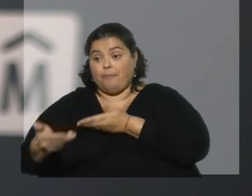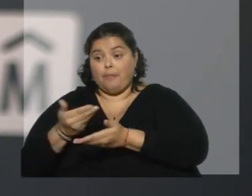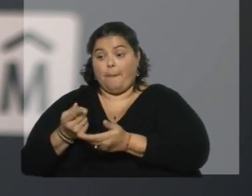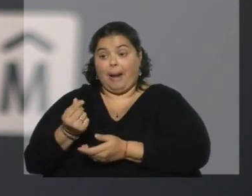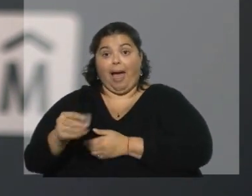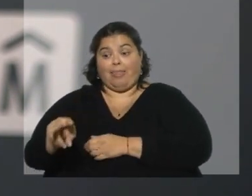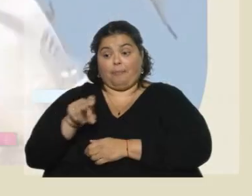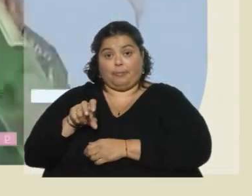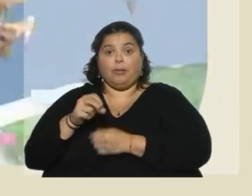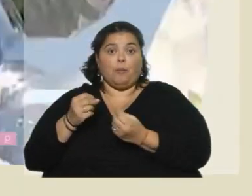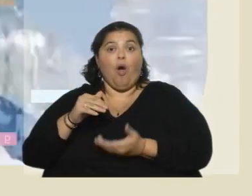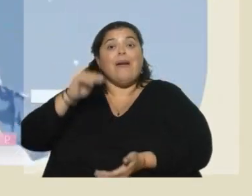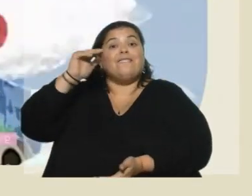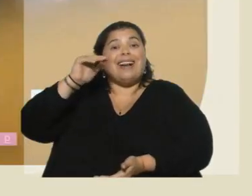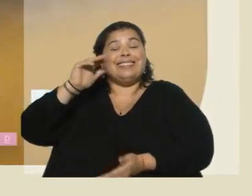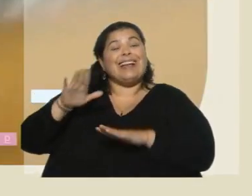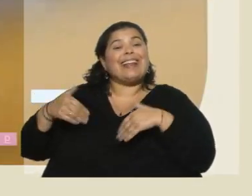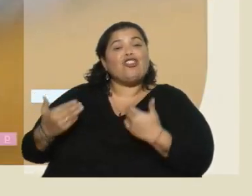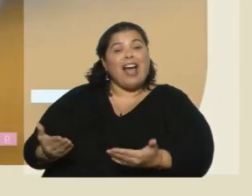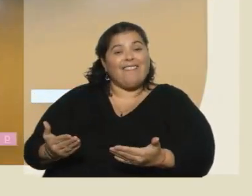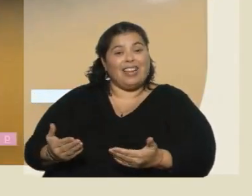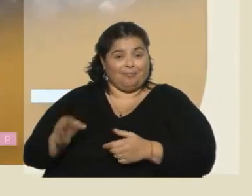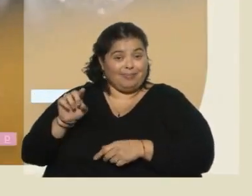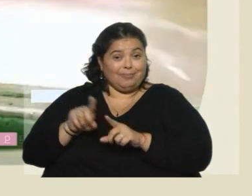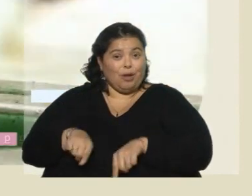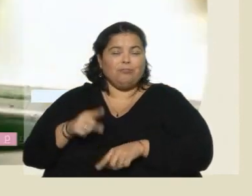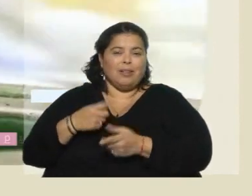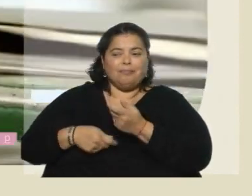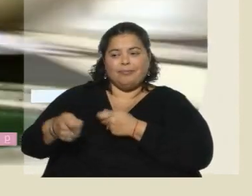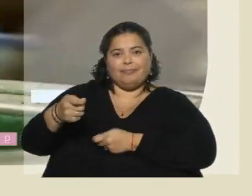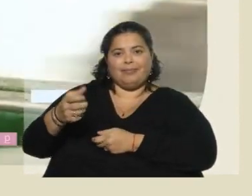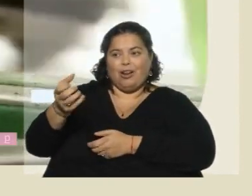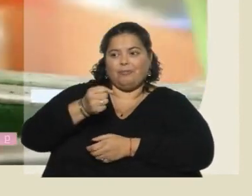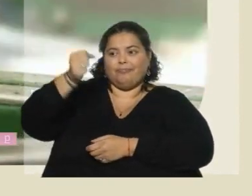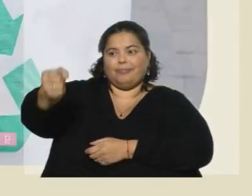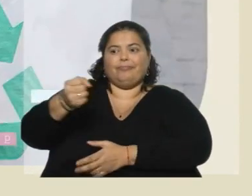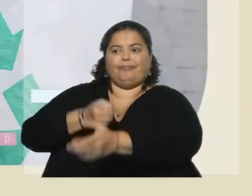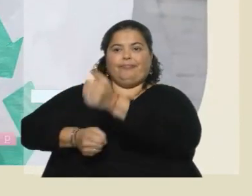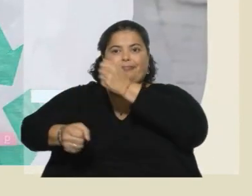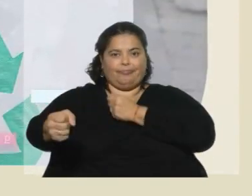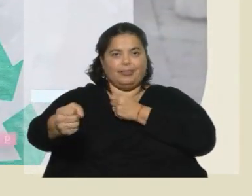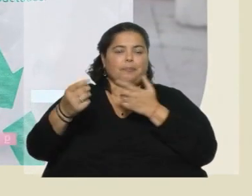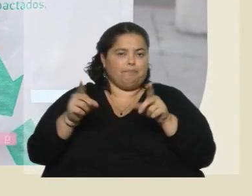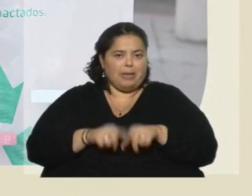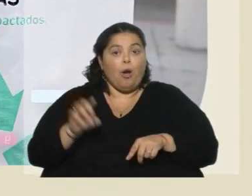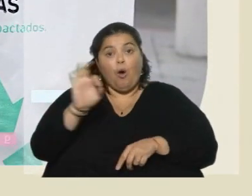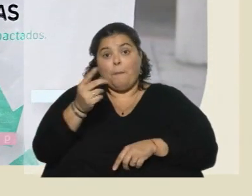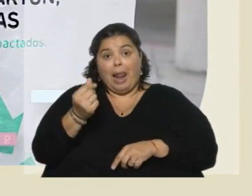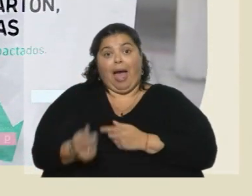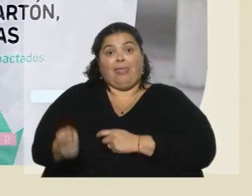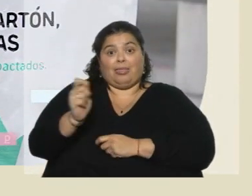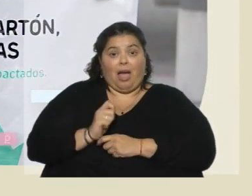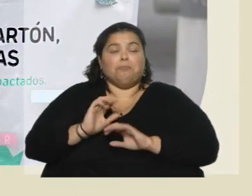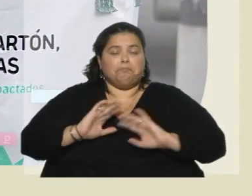hoy el envase retornable, pero además un capítulo que tiene que ver de trabajo en conjunto con las Intendencias a través de sistemas de recolección